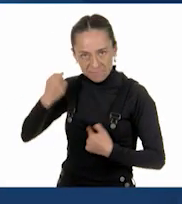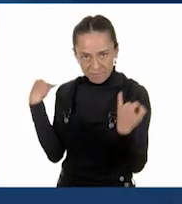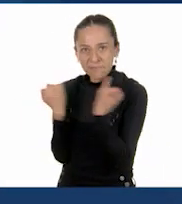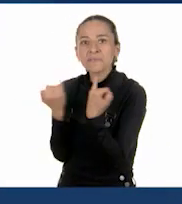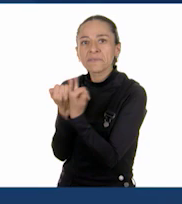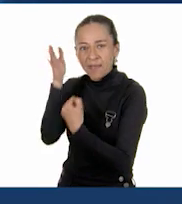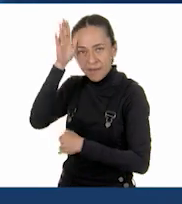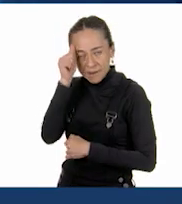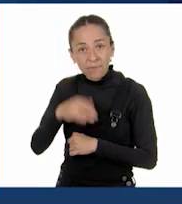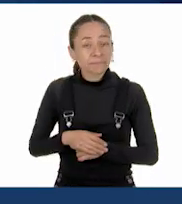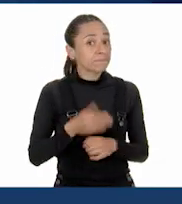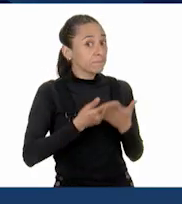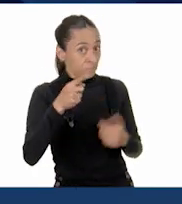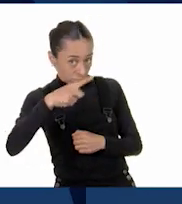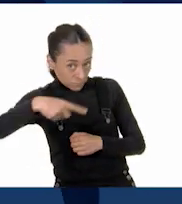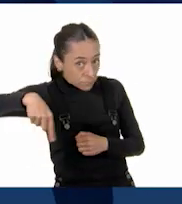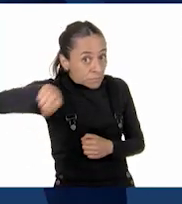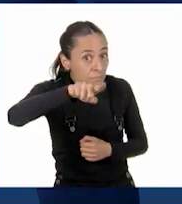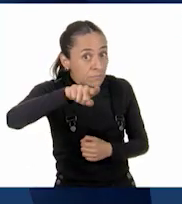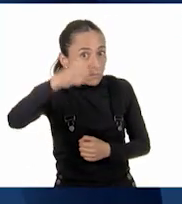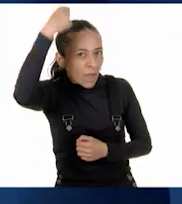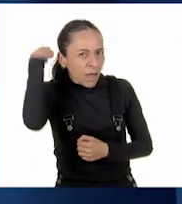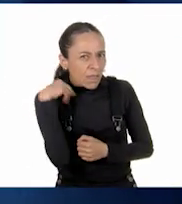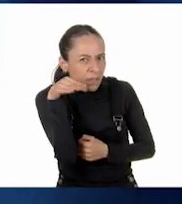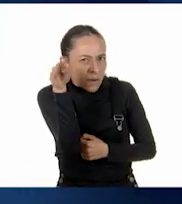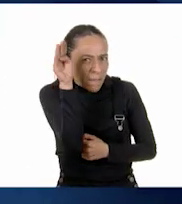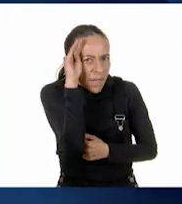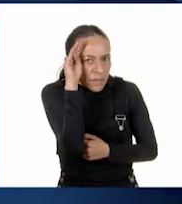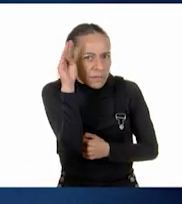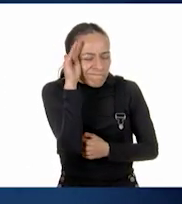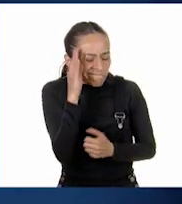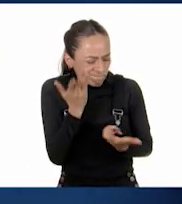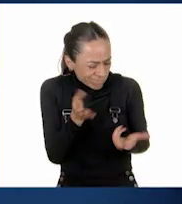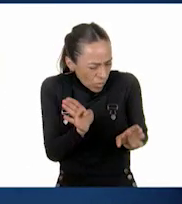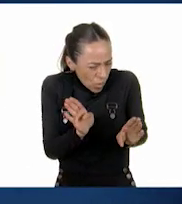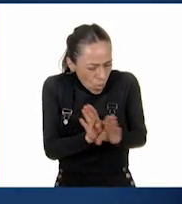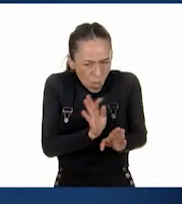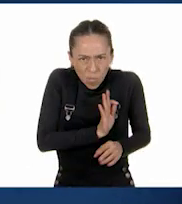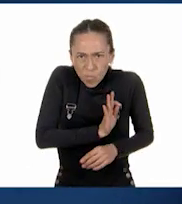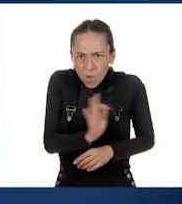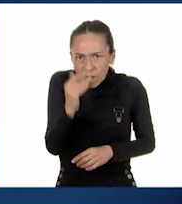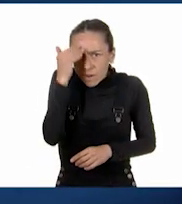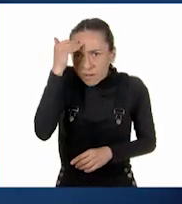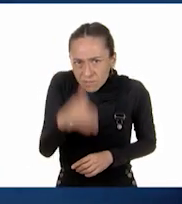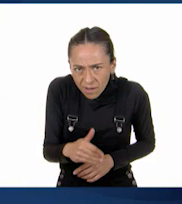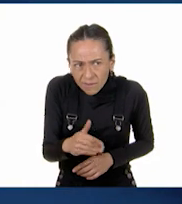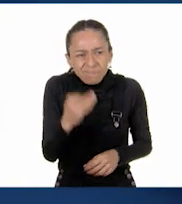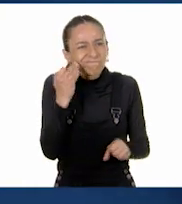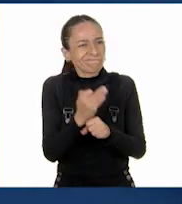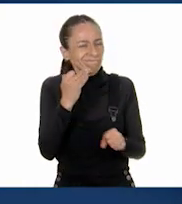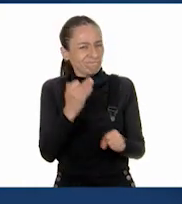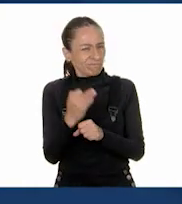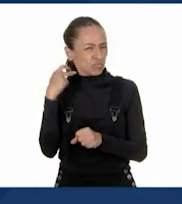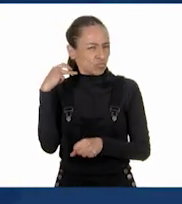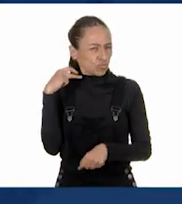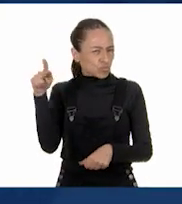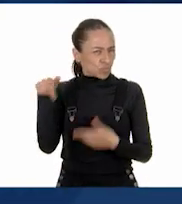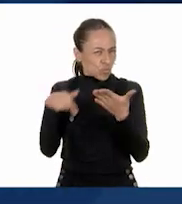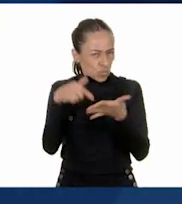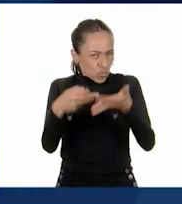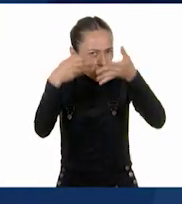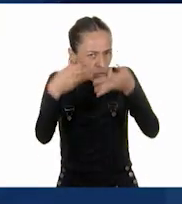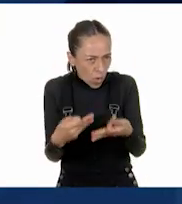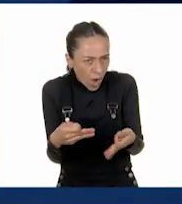alguna estrategia para encontrar en qué punto se encuentran? Mira, Raúl, ahorita en pantalla nos está